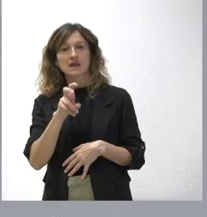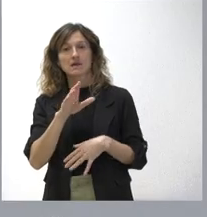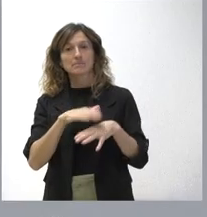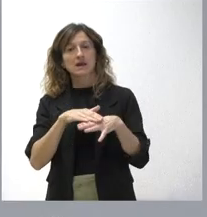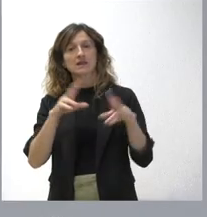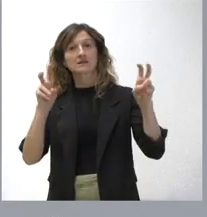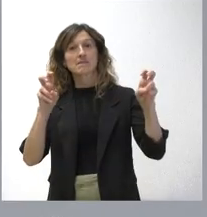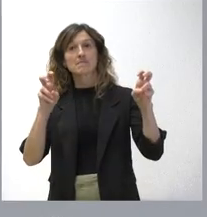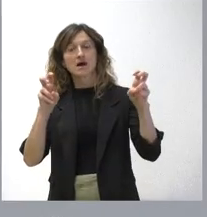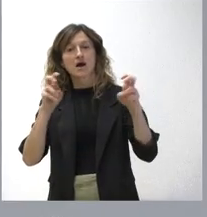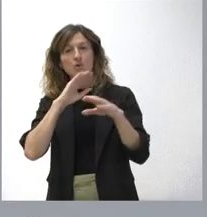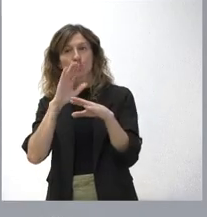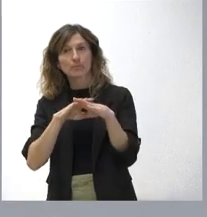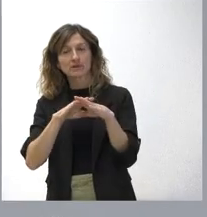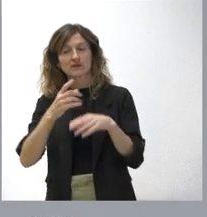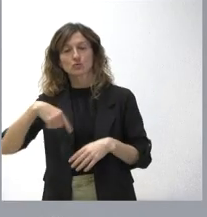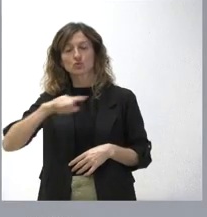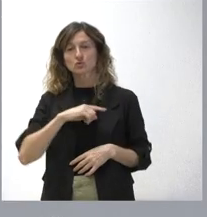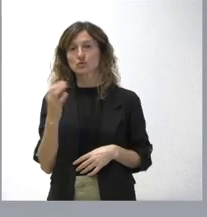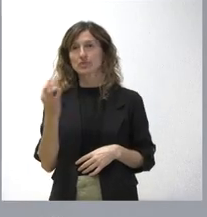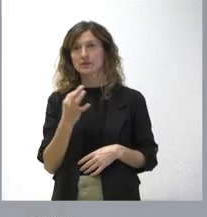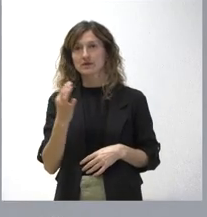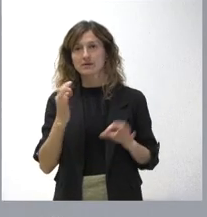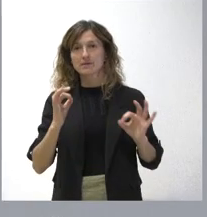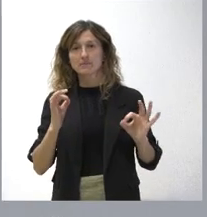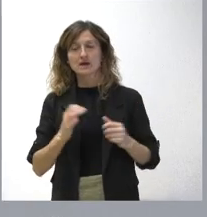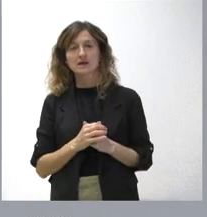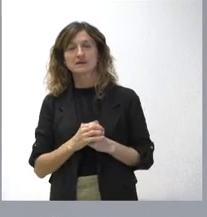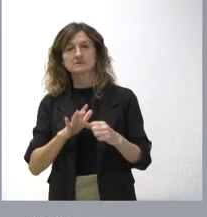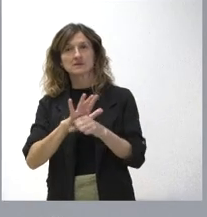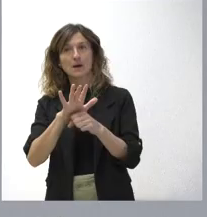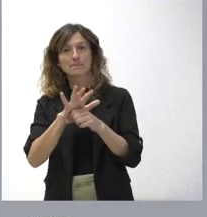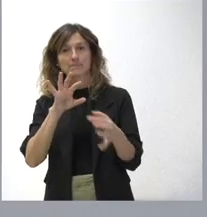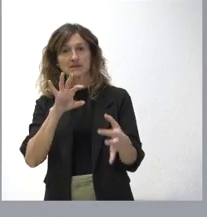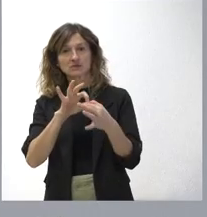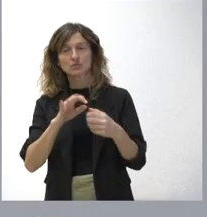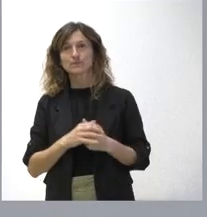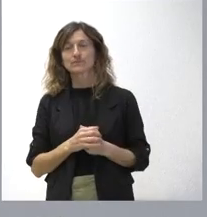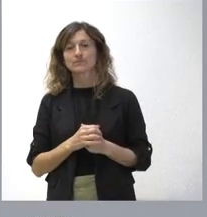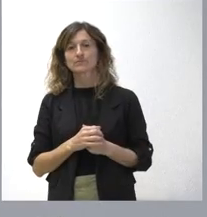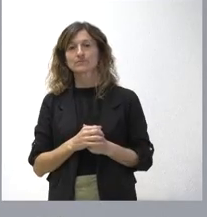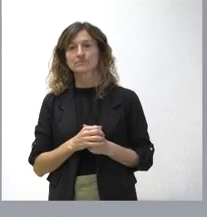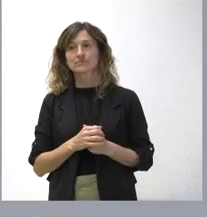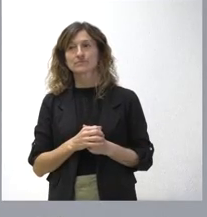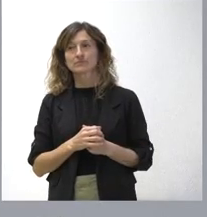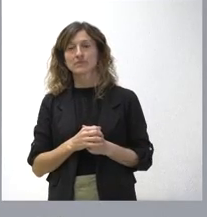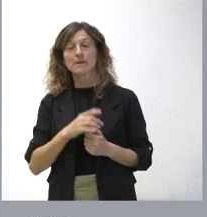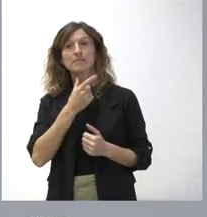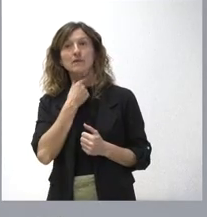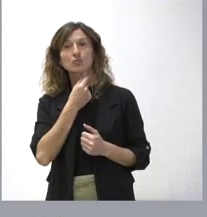cumplir con nuestros deberes en este ámbito. Sí me gustaría decirles que